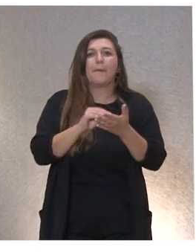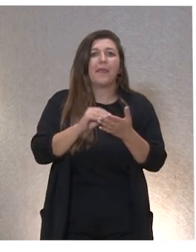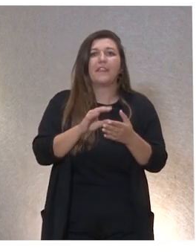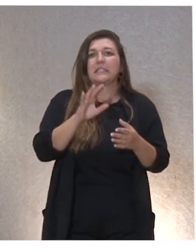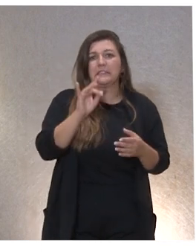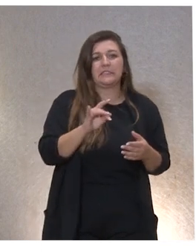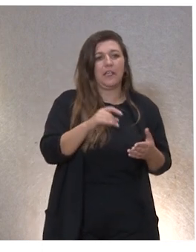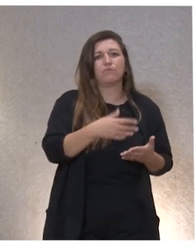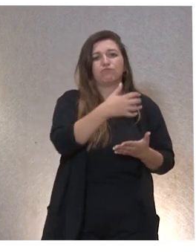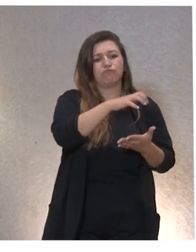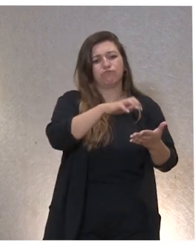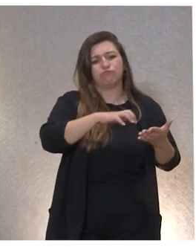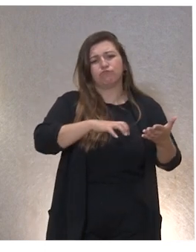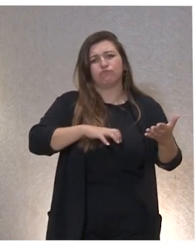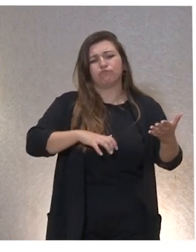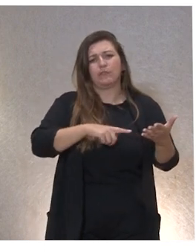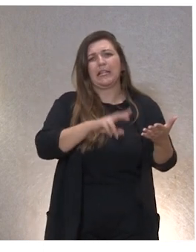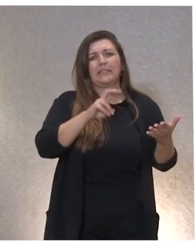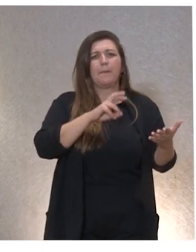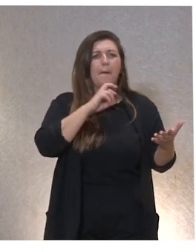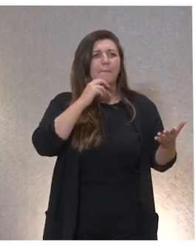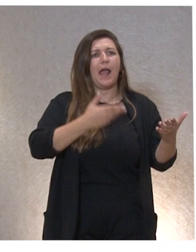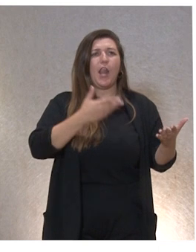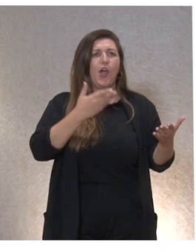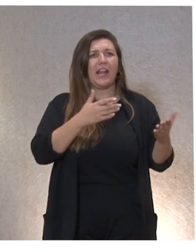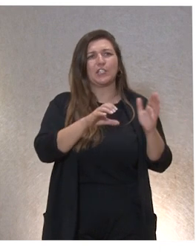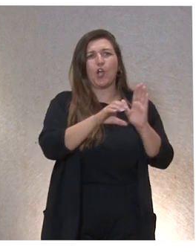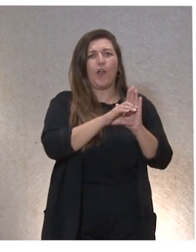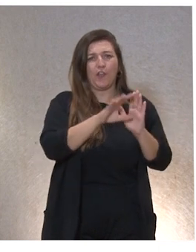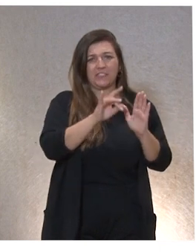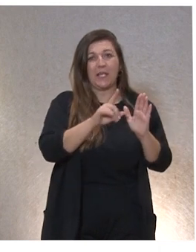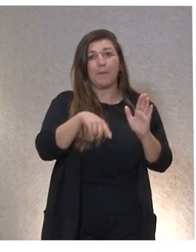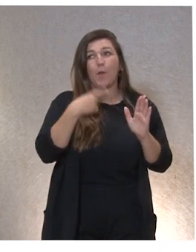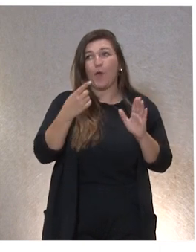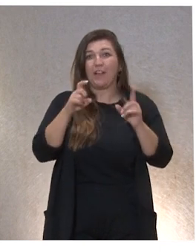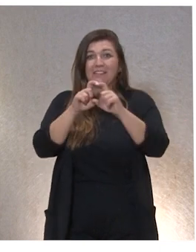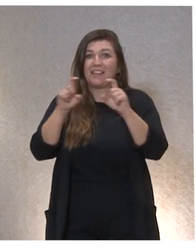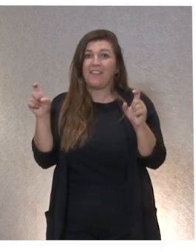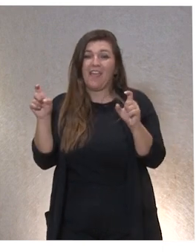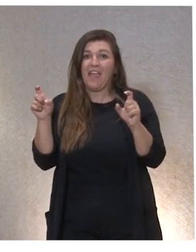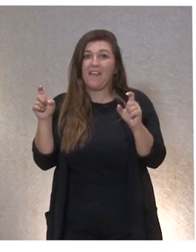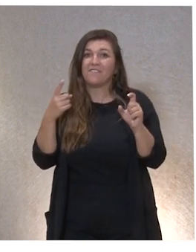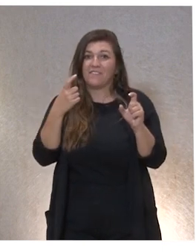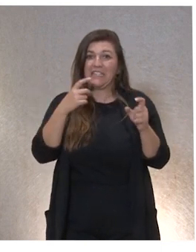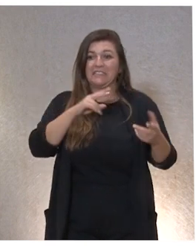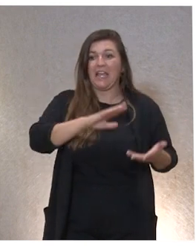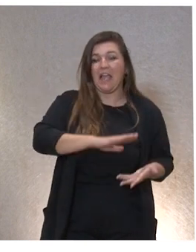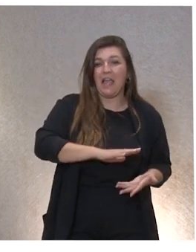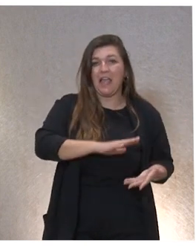manifestaciones en cuanto a valores códigos y tal pero la entidad es muy importante que traduzca